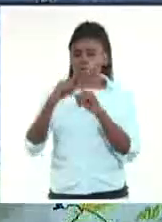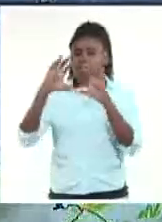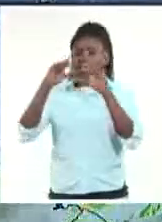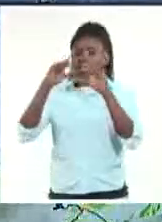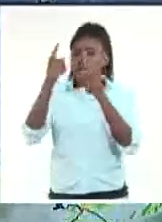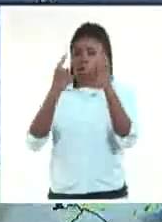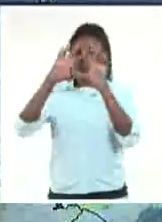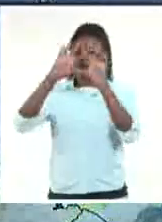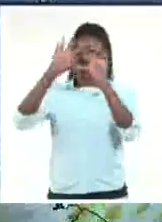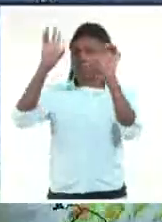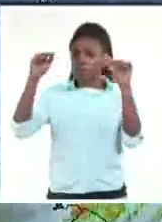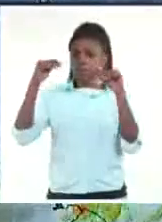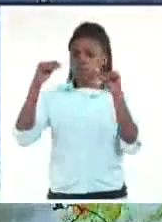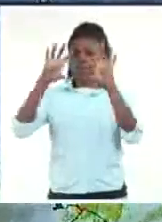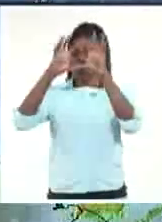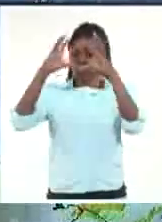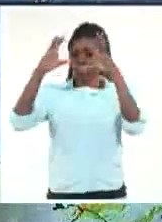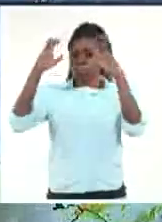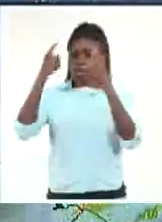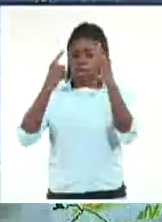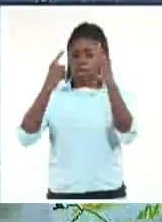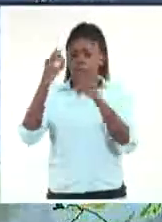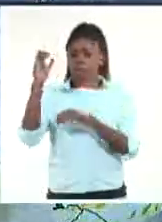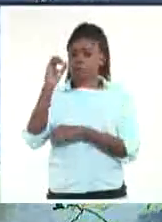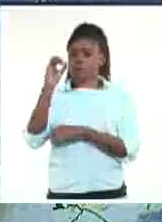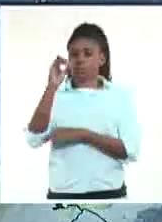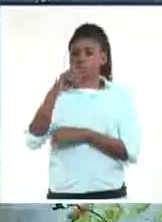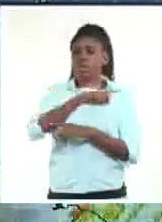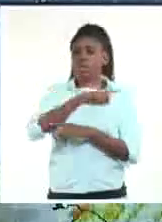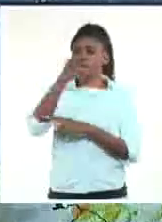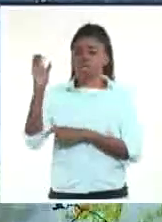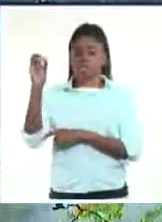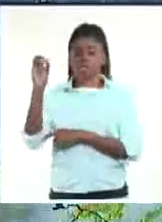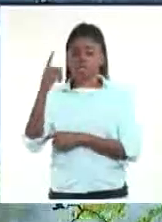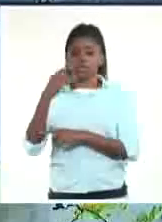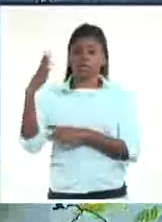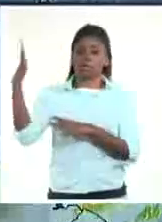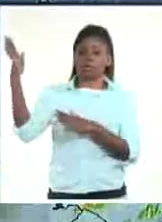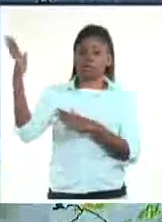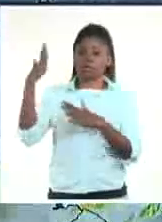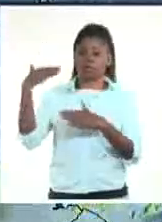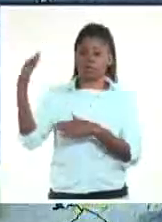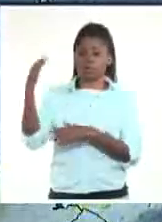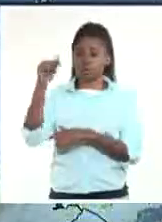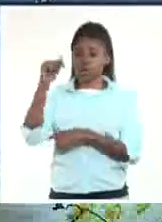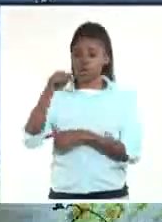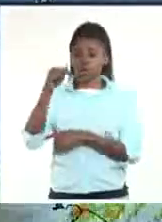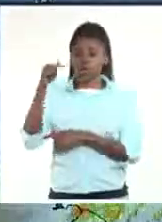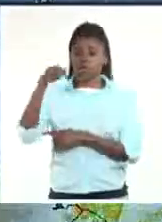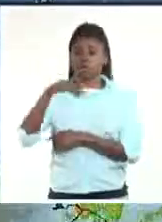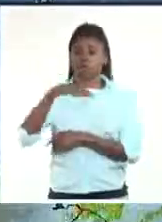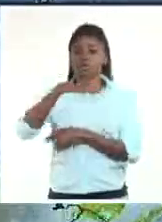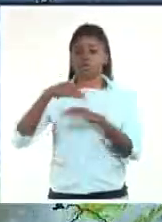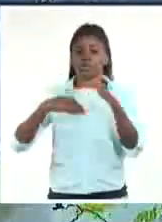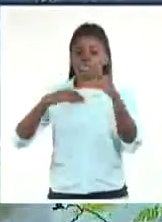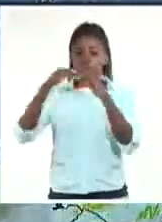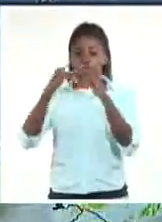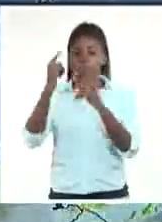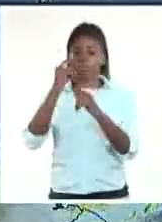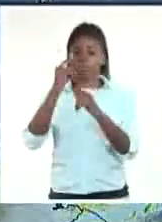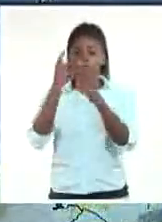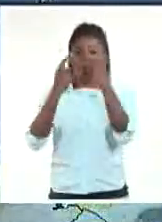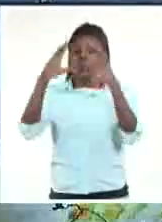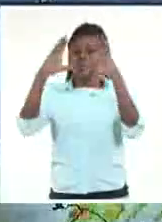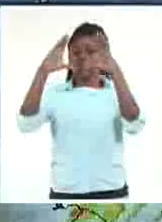parcialmente nublado en casi todo el occidente y el centro, debido a estas fuertes corrientes en el aire superior que dibujan algún